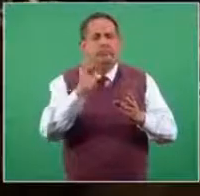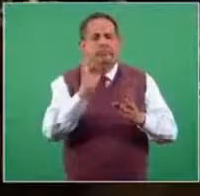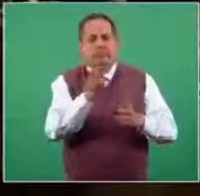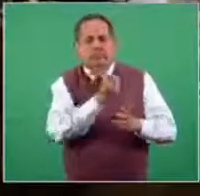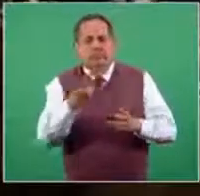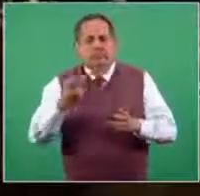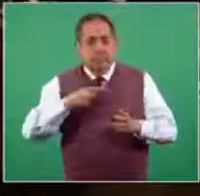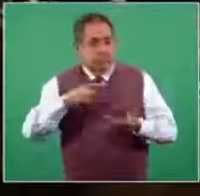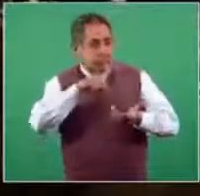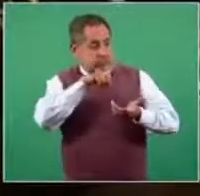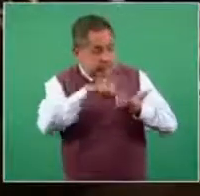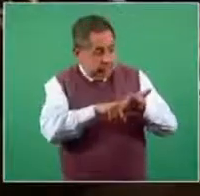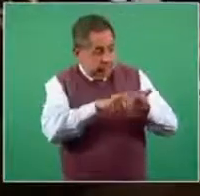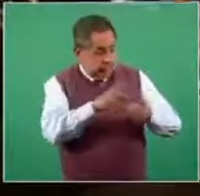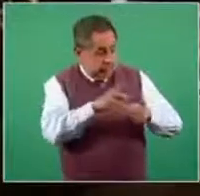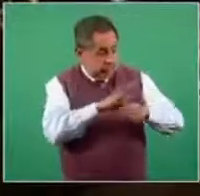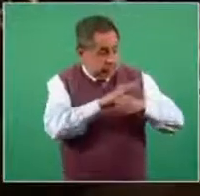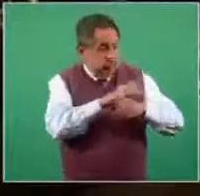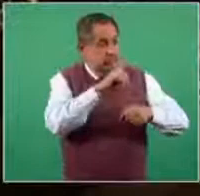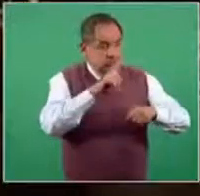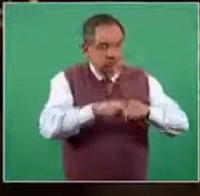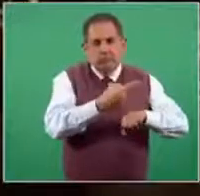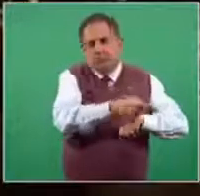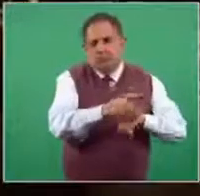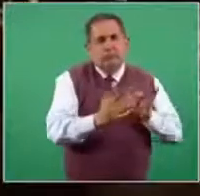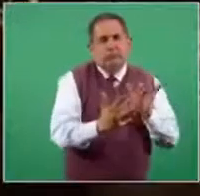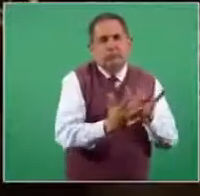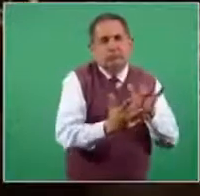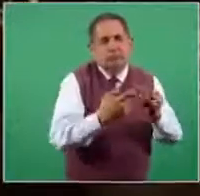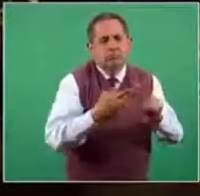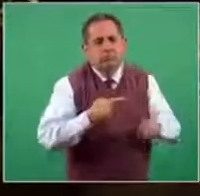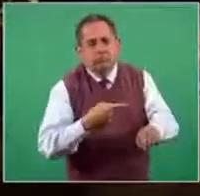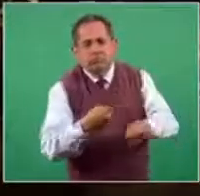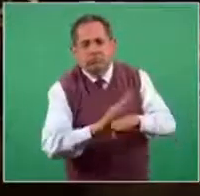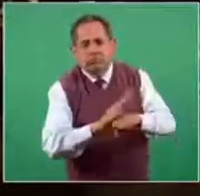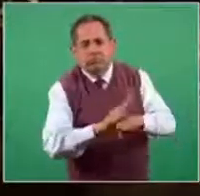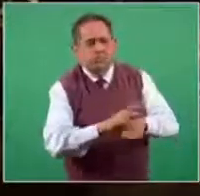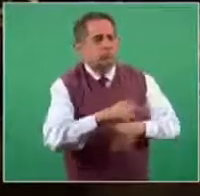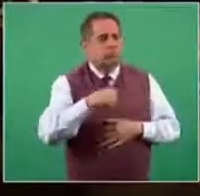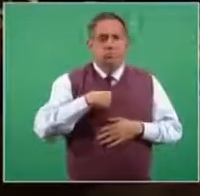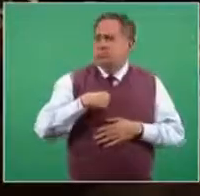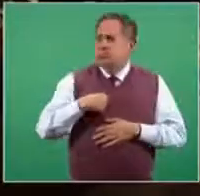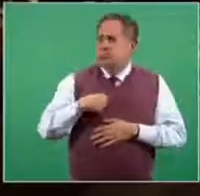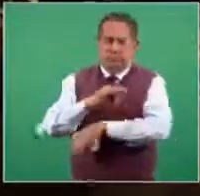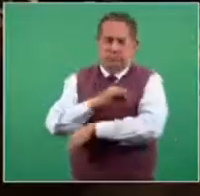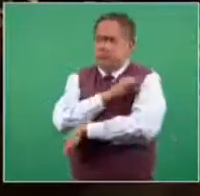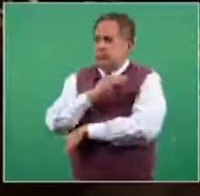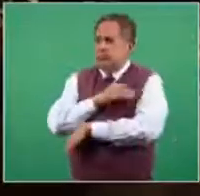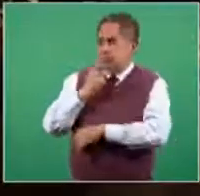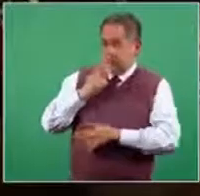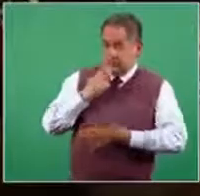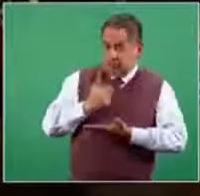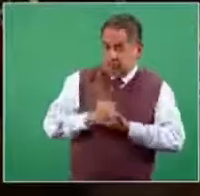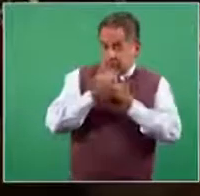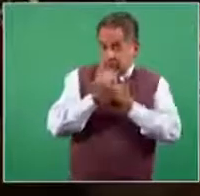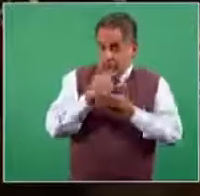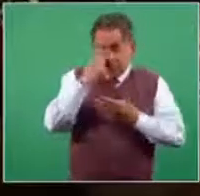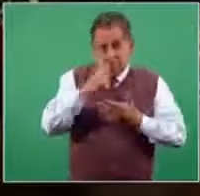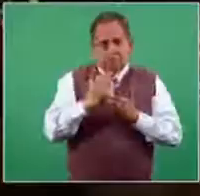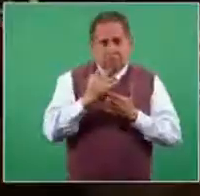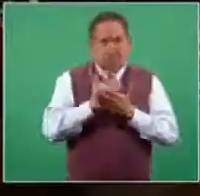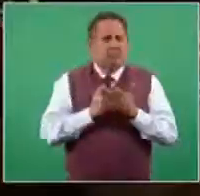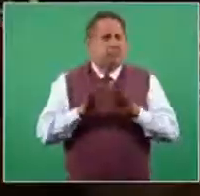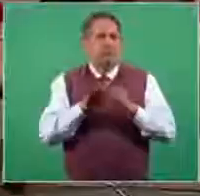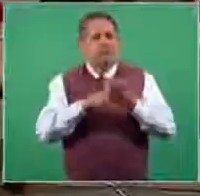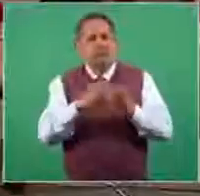que están contagiadas y constantemente están con pacientes se vacunen y no sé qué tanto colabora también a la inmunosupresión.